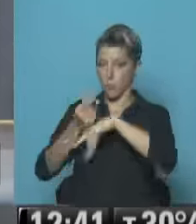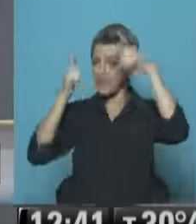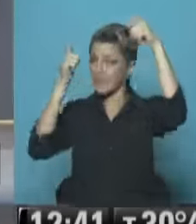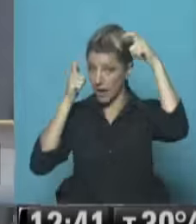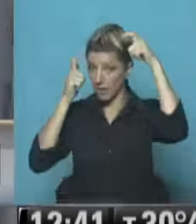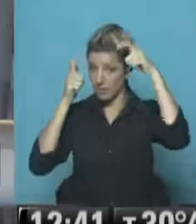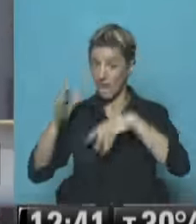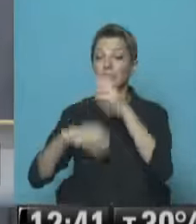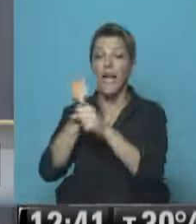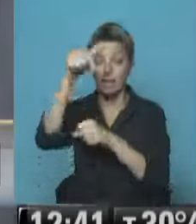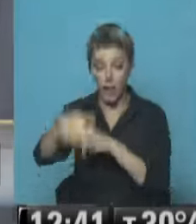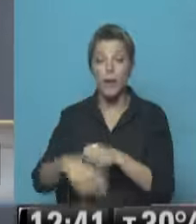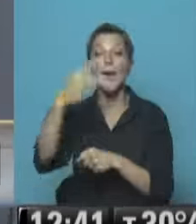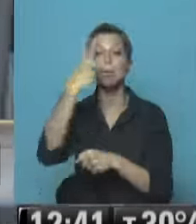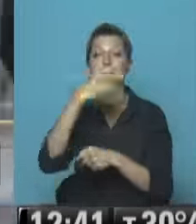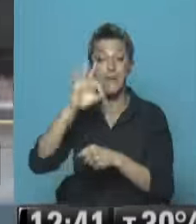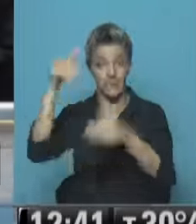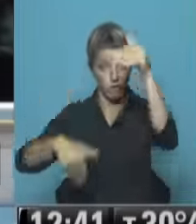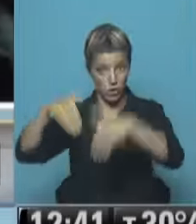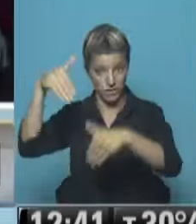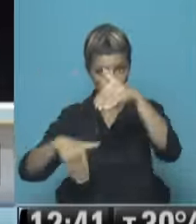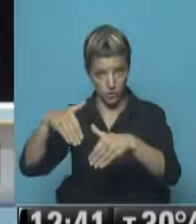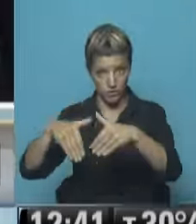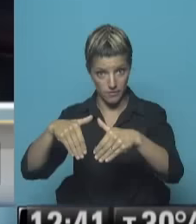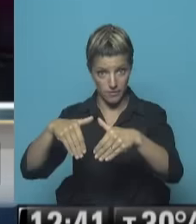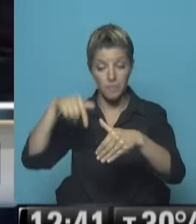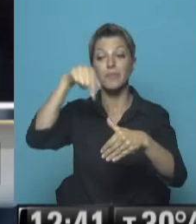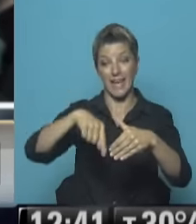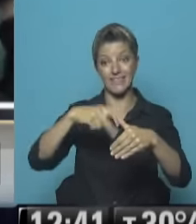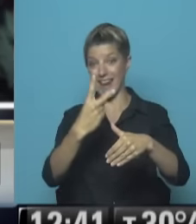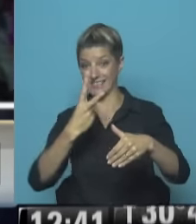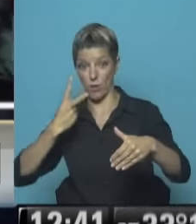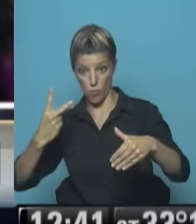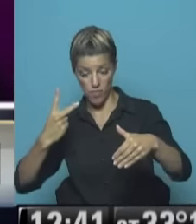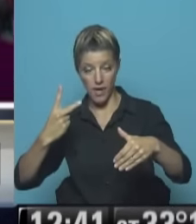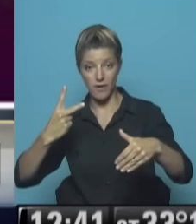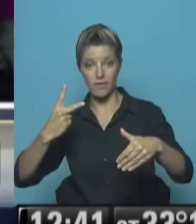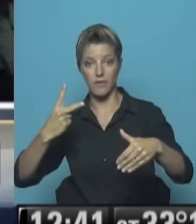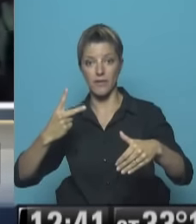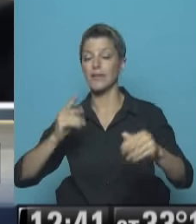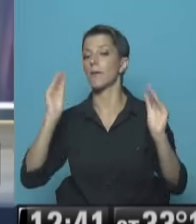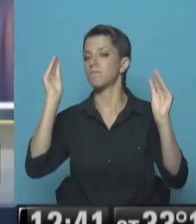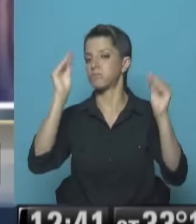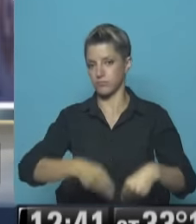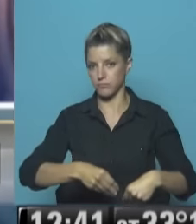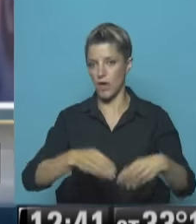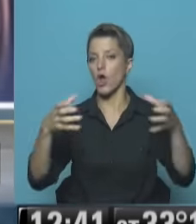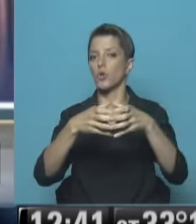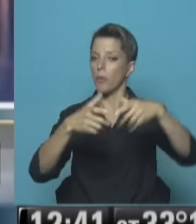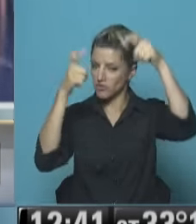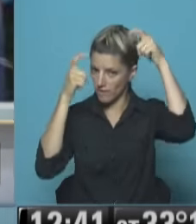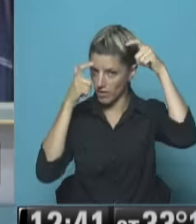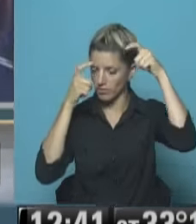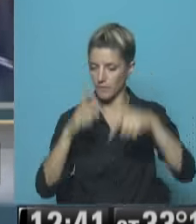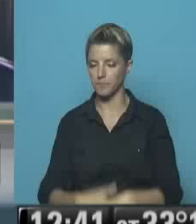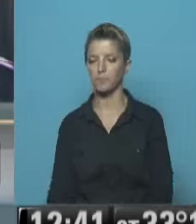el triunfo a Chávez Solo hubo una, y esta es la segunda Que fracasó, que fue derrotado Con respecto al tema